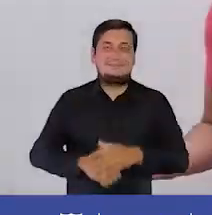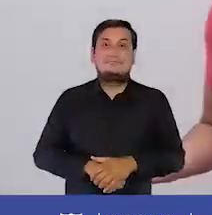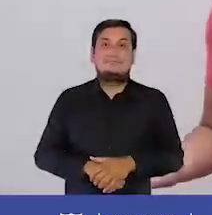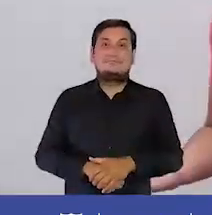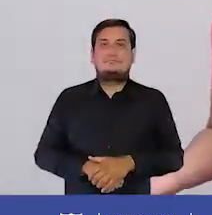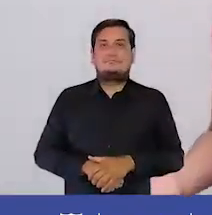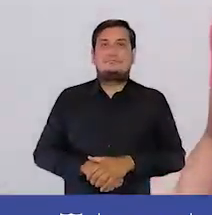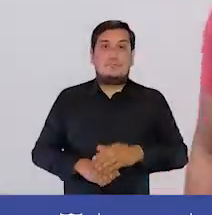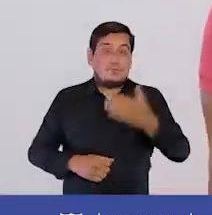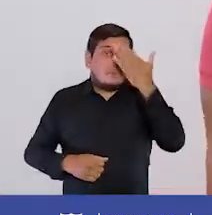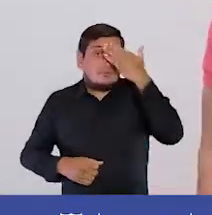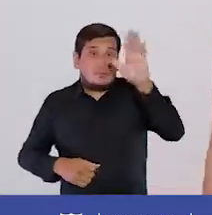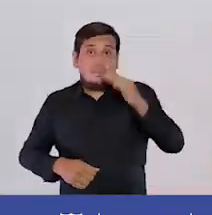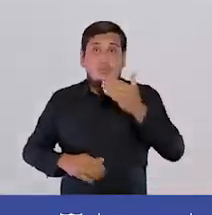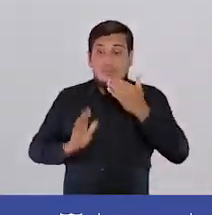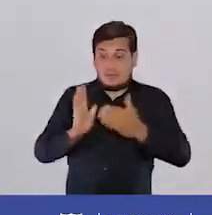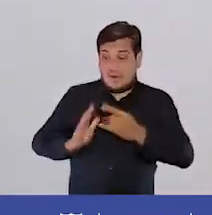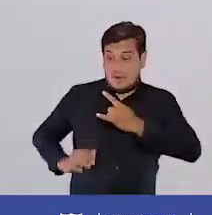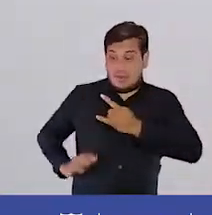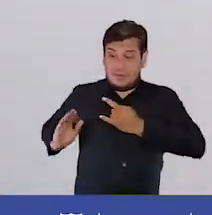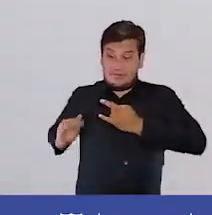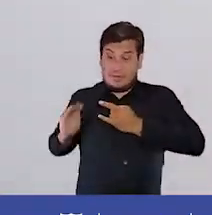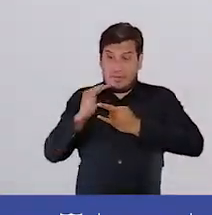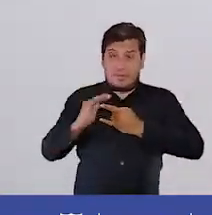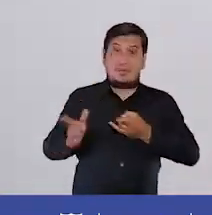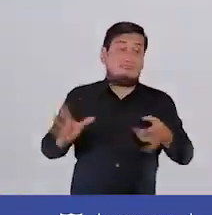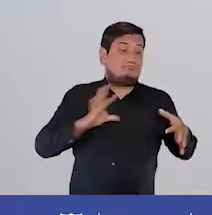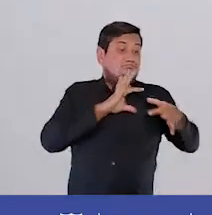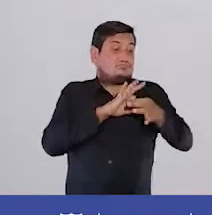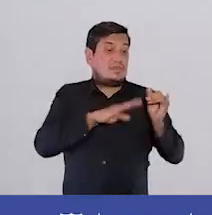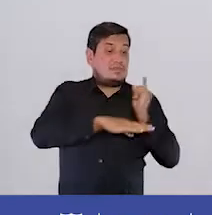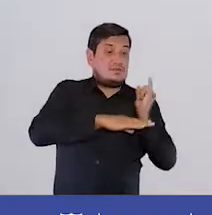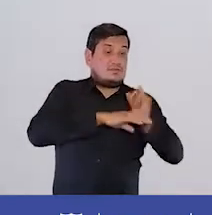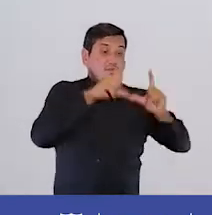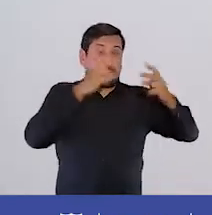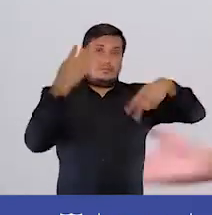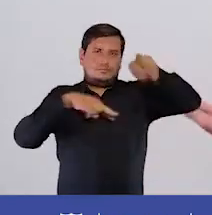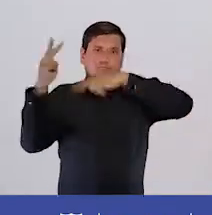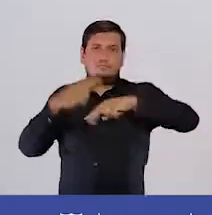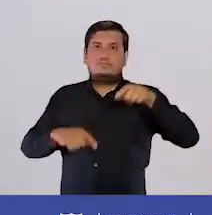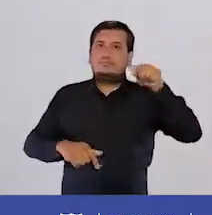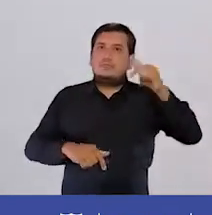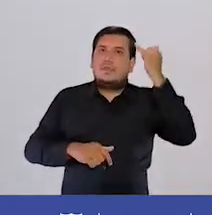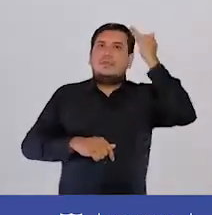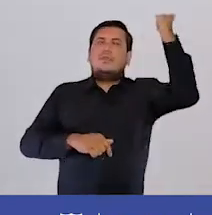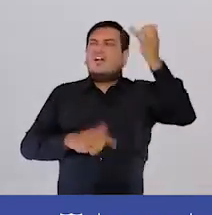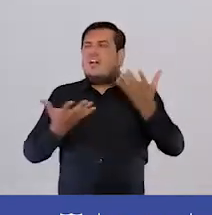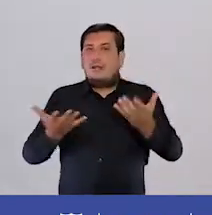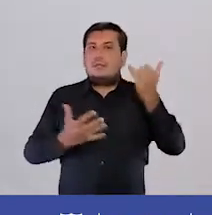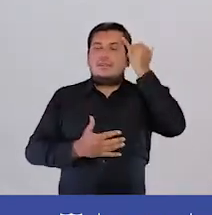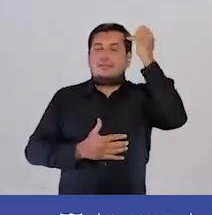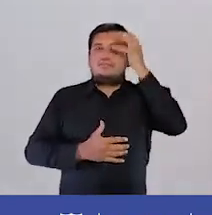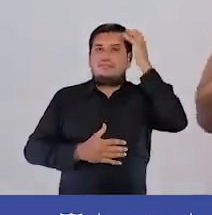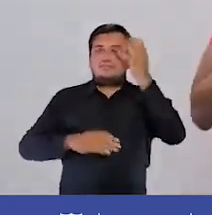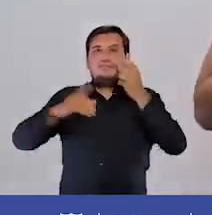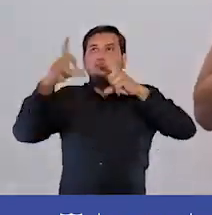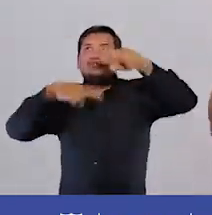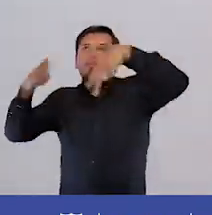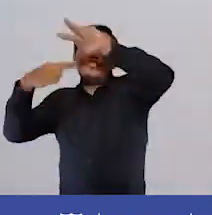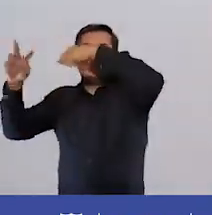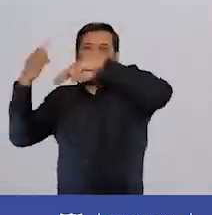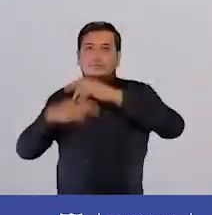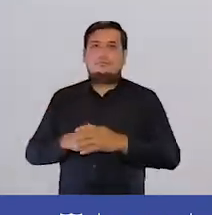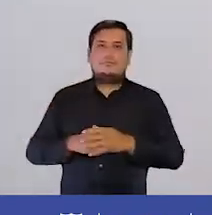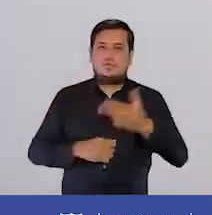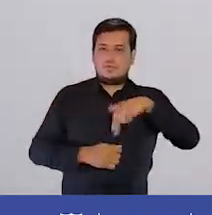¿No lo sabes? El Instituto Distrital de Turismo y la Universidad Externado de Colombia han creado el concurso INCREATURF. Nosotros